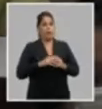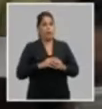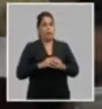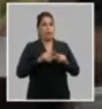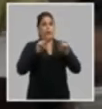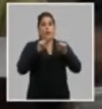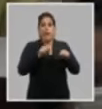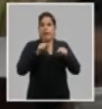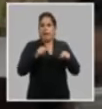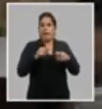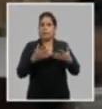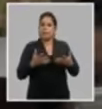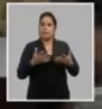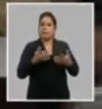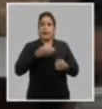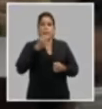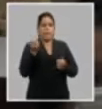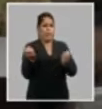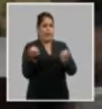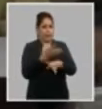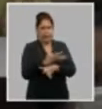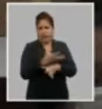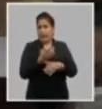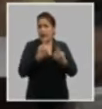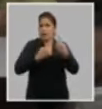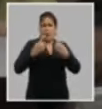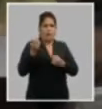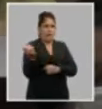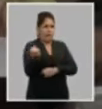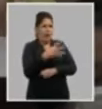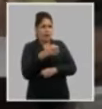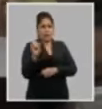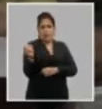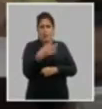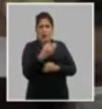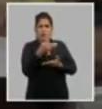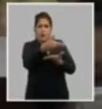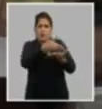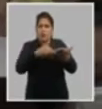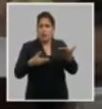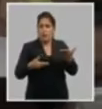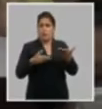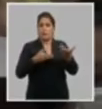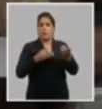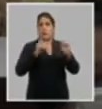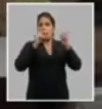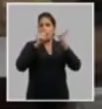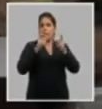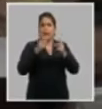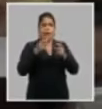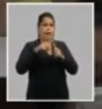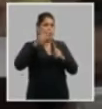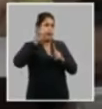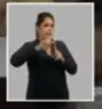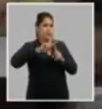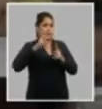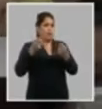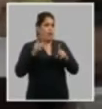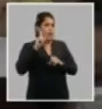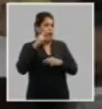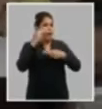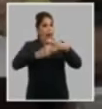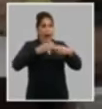las difamaciones manipulaciones tergiversaciones y oportunismos mediáticos y políticos que se